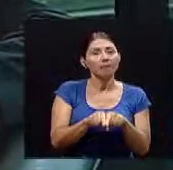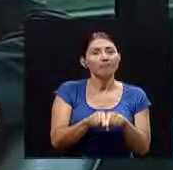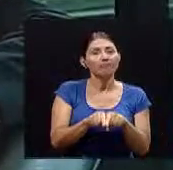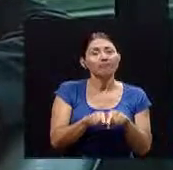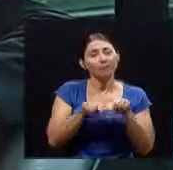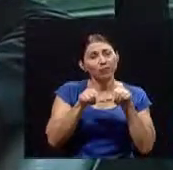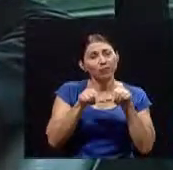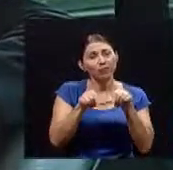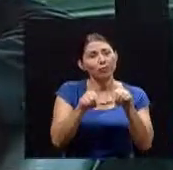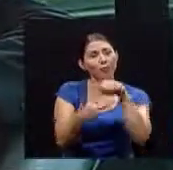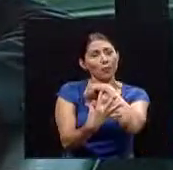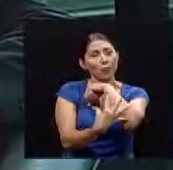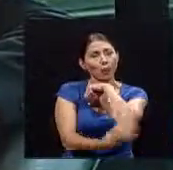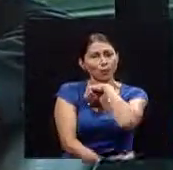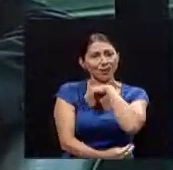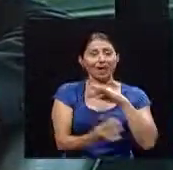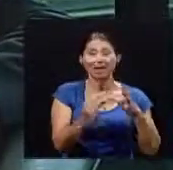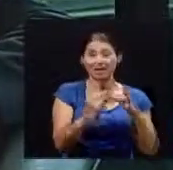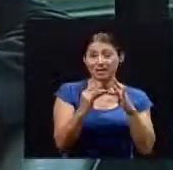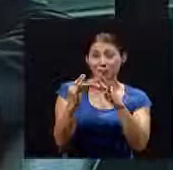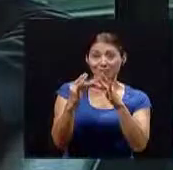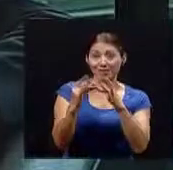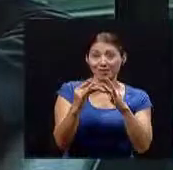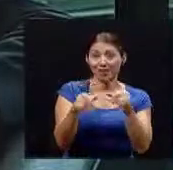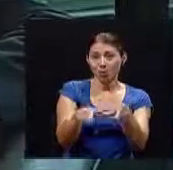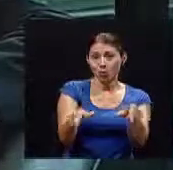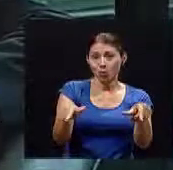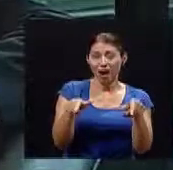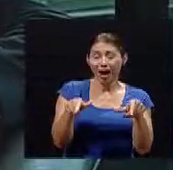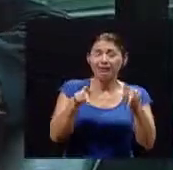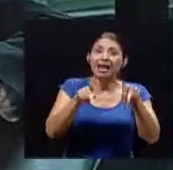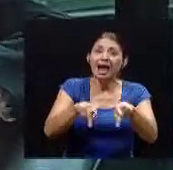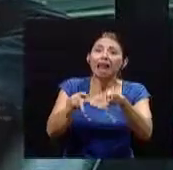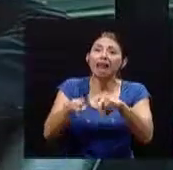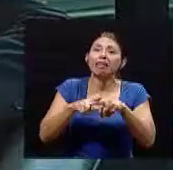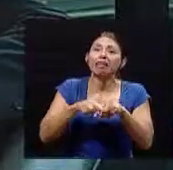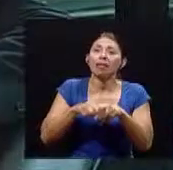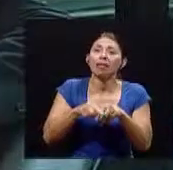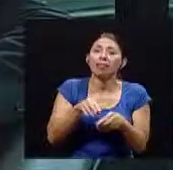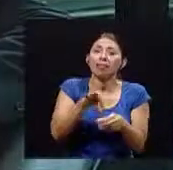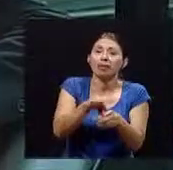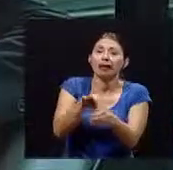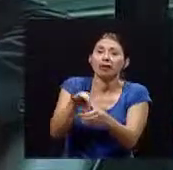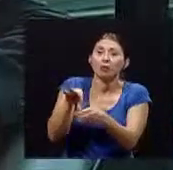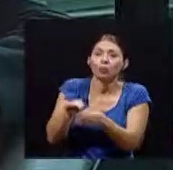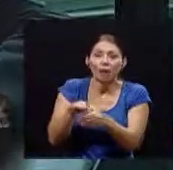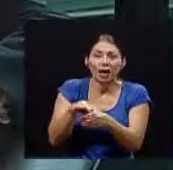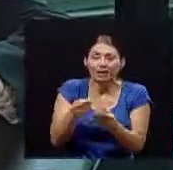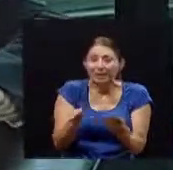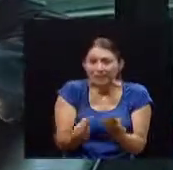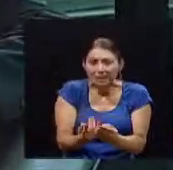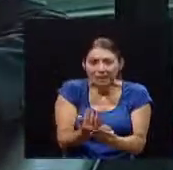pobreza sobre todo en aquellos lugares donde la gente depende más de la agricultura y no tuvieron una cosecha adecuada esos niveles de